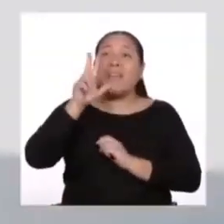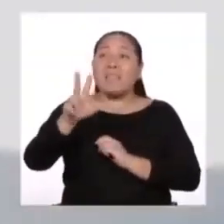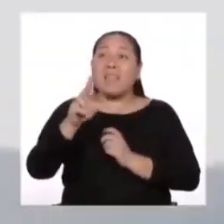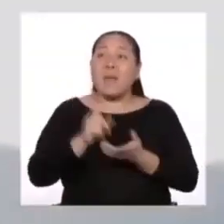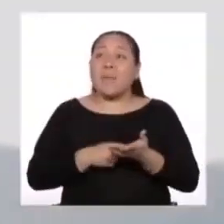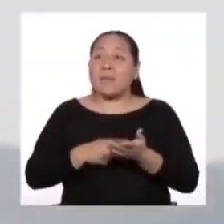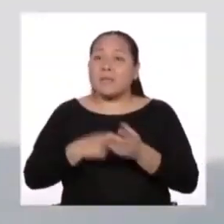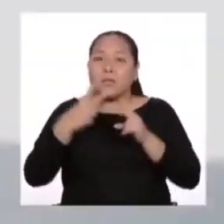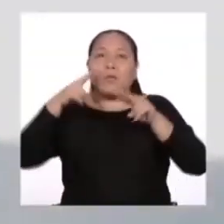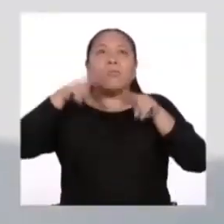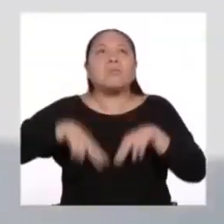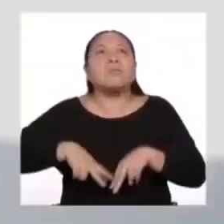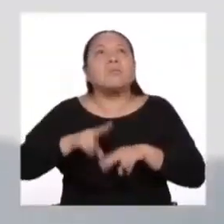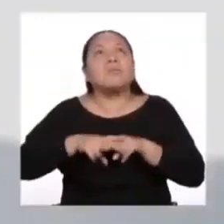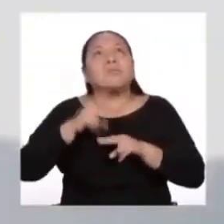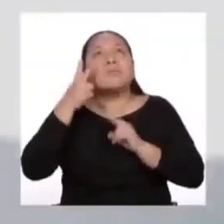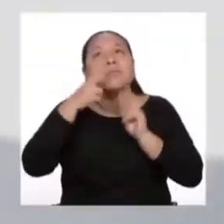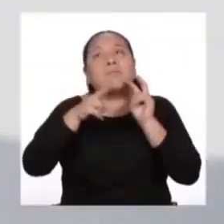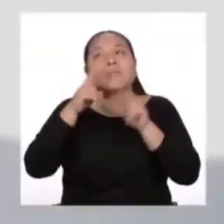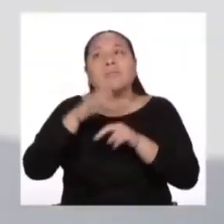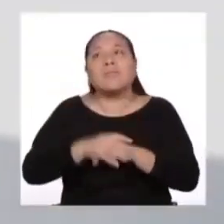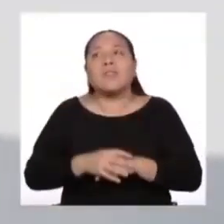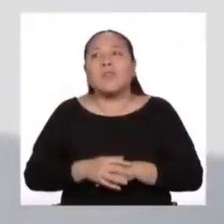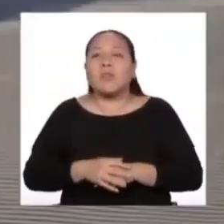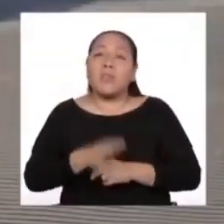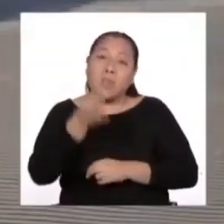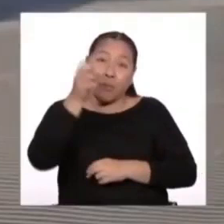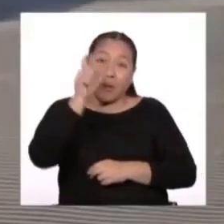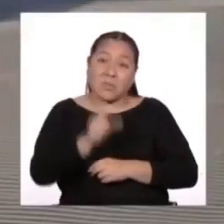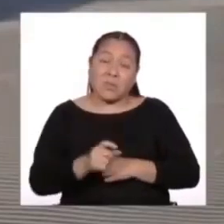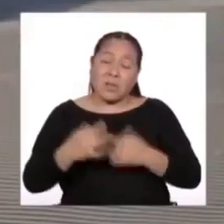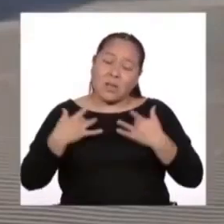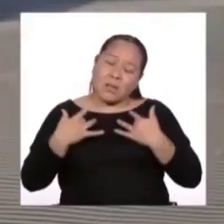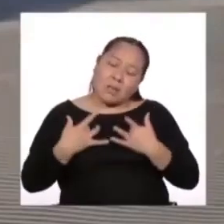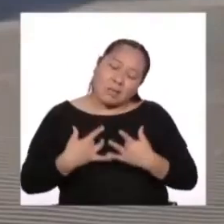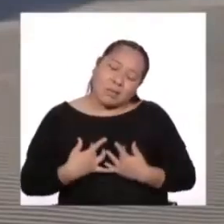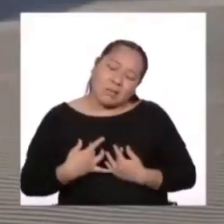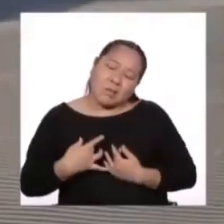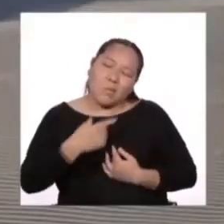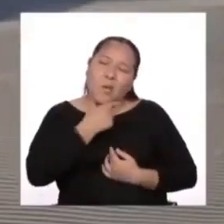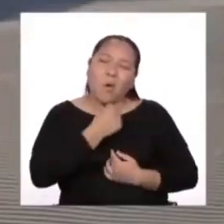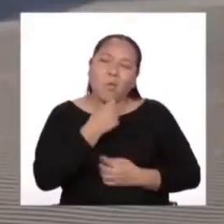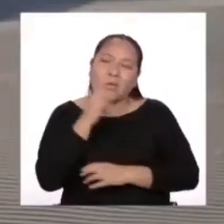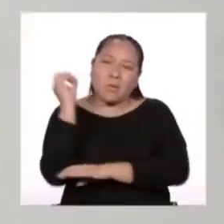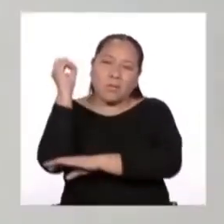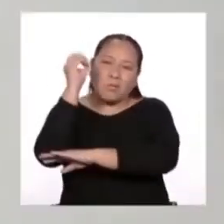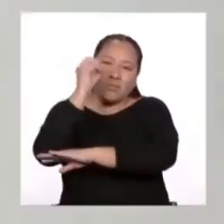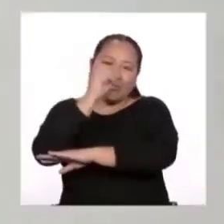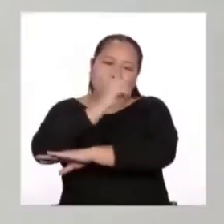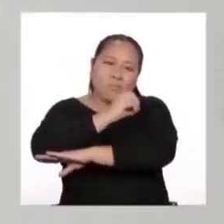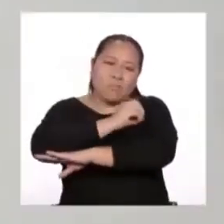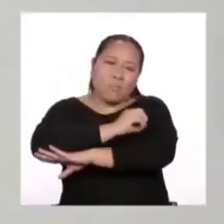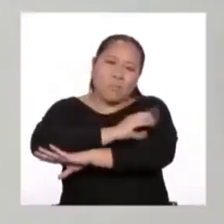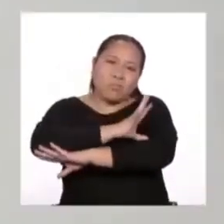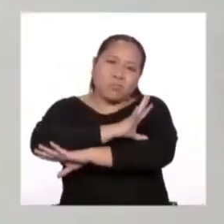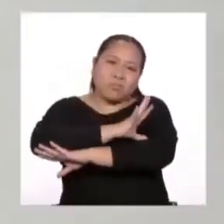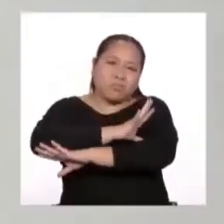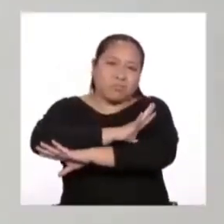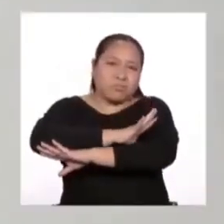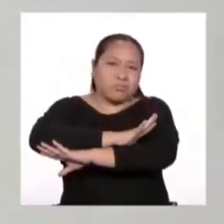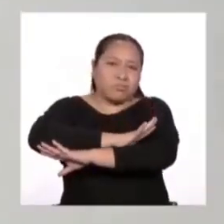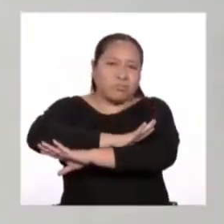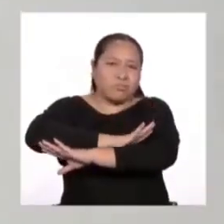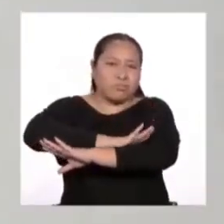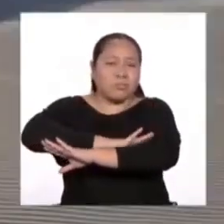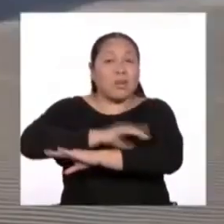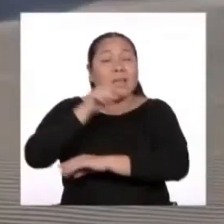¿Sabes? Cuando uno está verdaderamente triste, le gusta ver las puestas de sol. El día que la